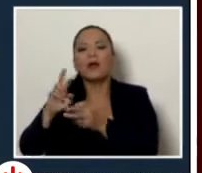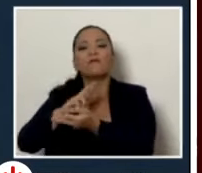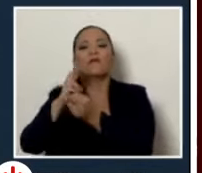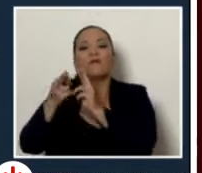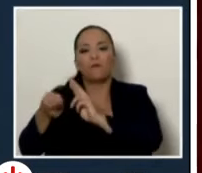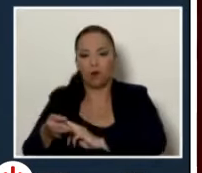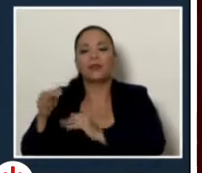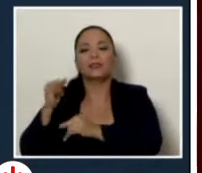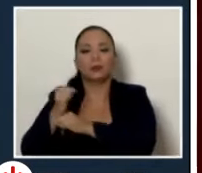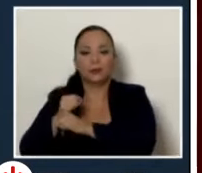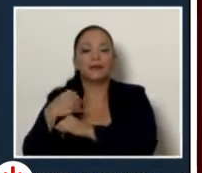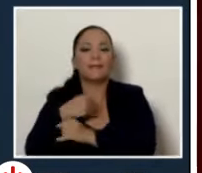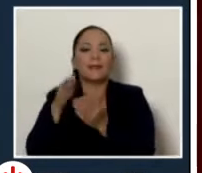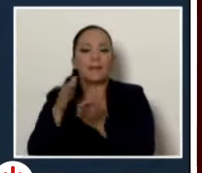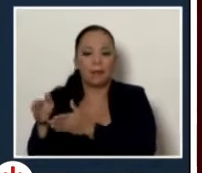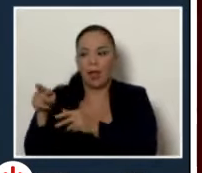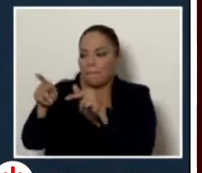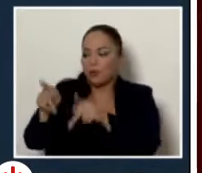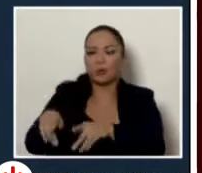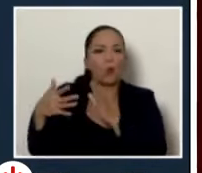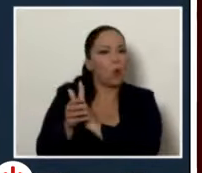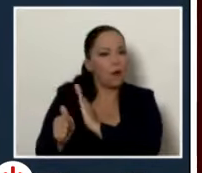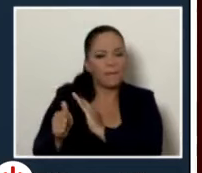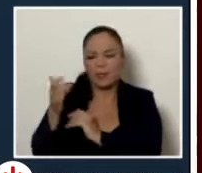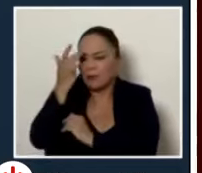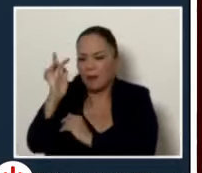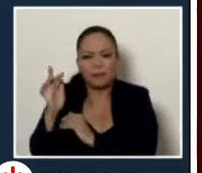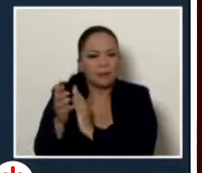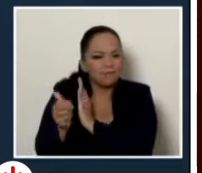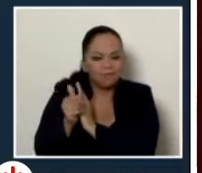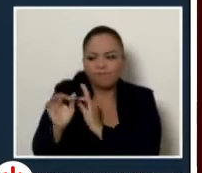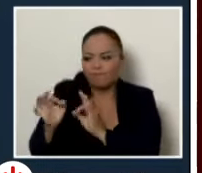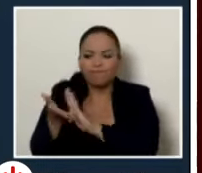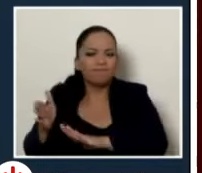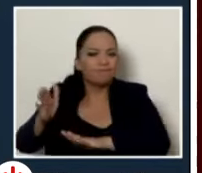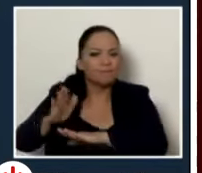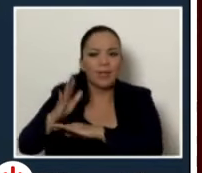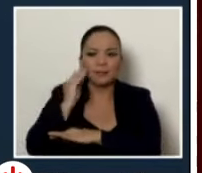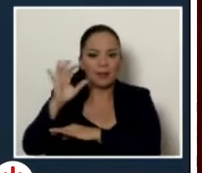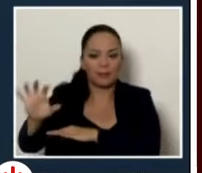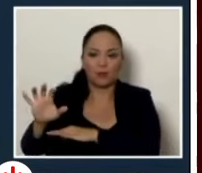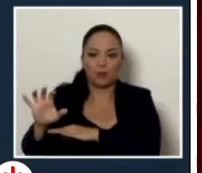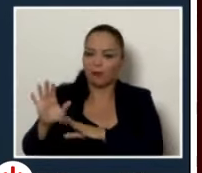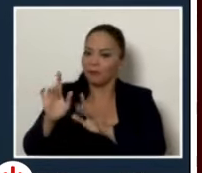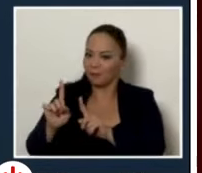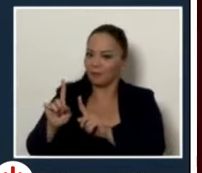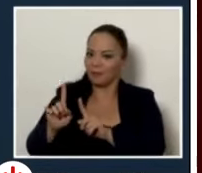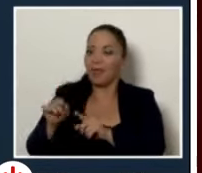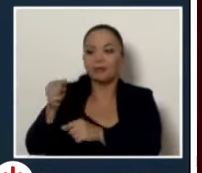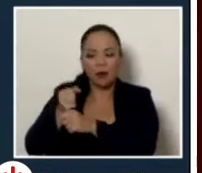Mideplan donde hay personas altamente capacitadas y con experiencia. Por favor, no politicemos el trabajo